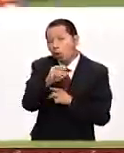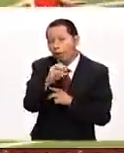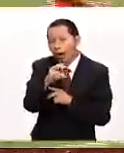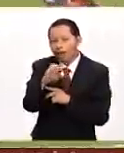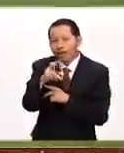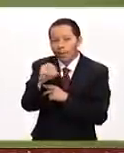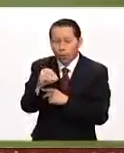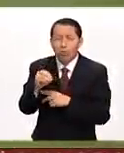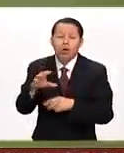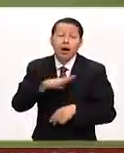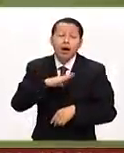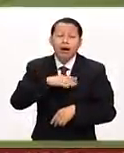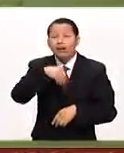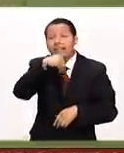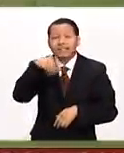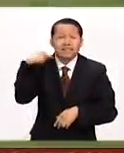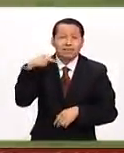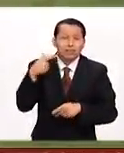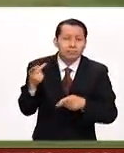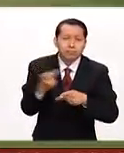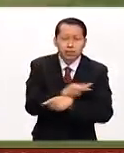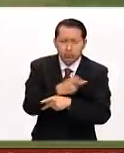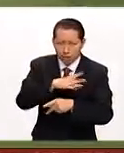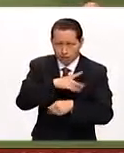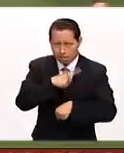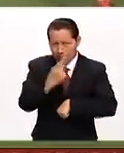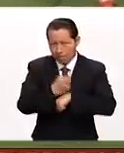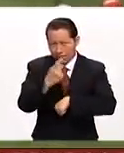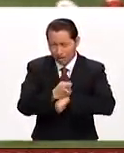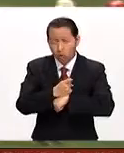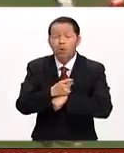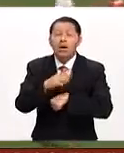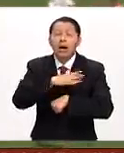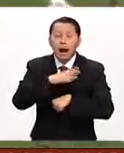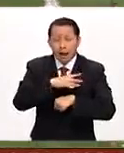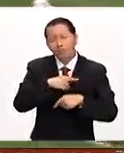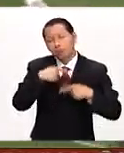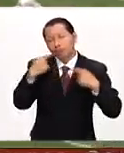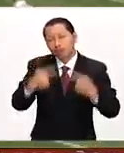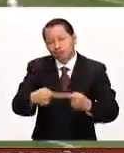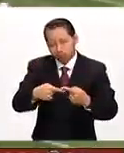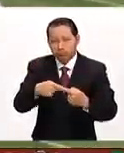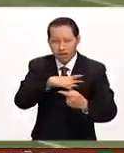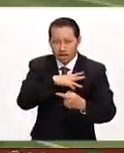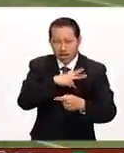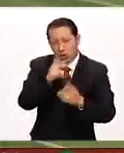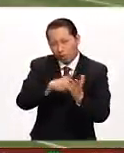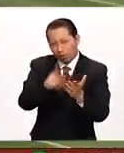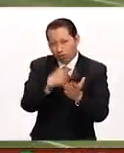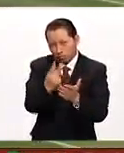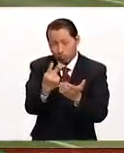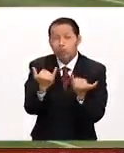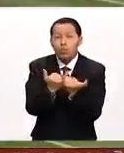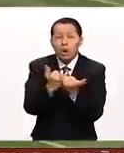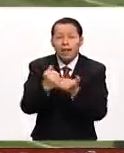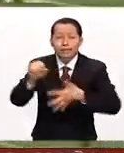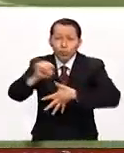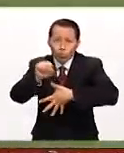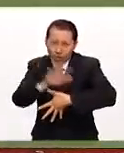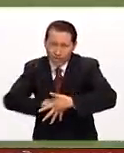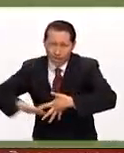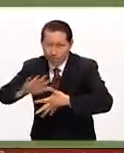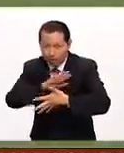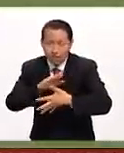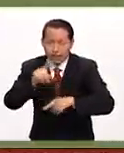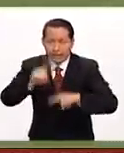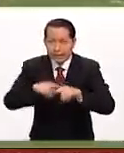pase que tienen las Chivas van primero al repechaje que es un partido de ida y vuelta, todavía no se sabe contra qué equipo de Sudamérica va a ser y de ahí si logra